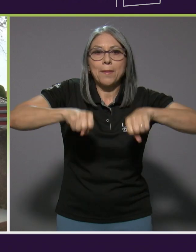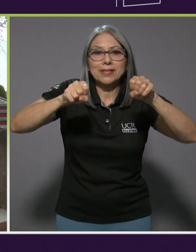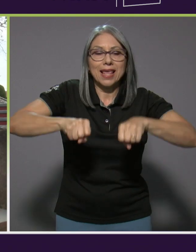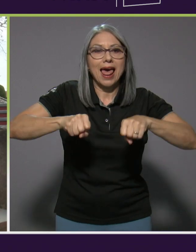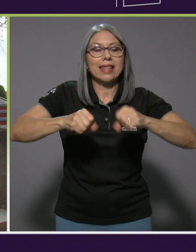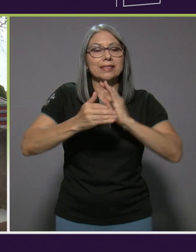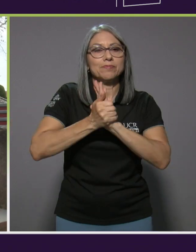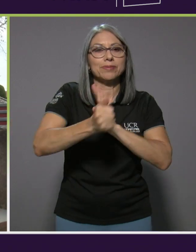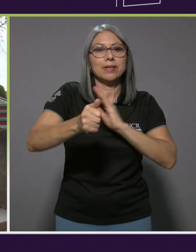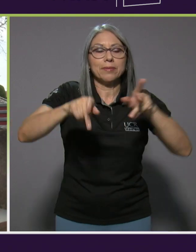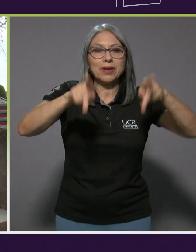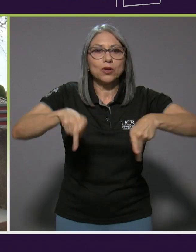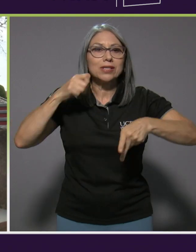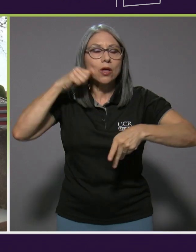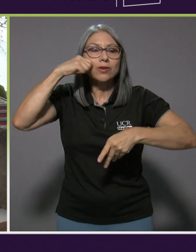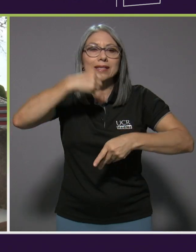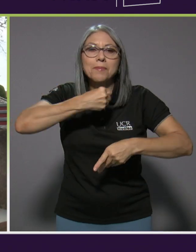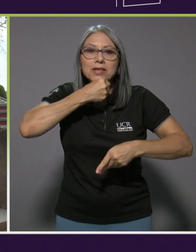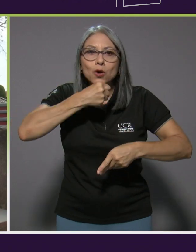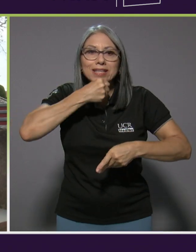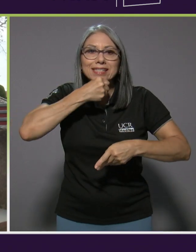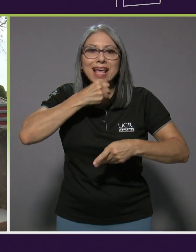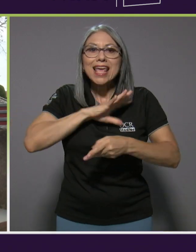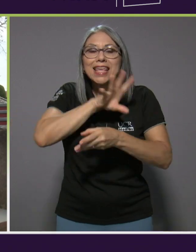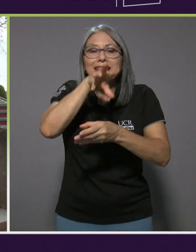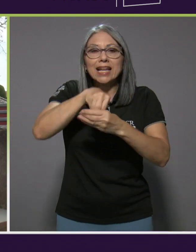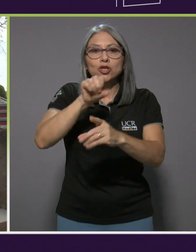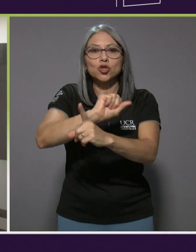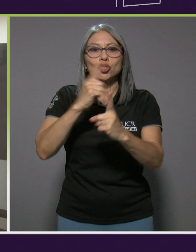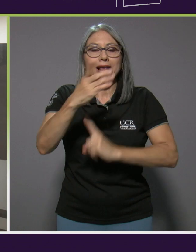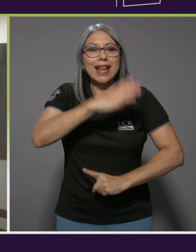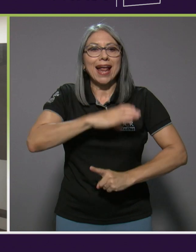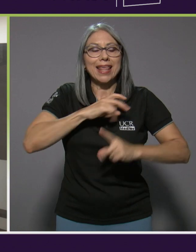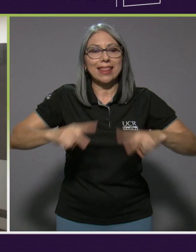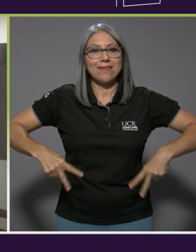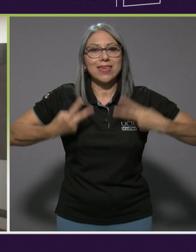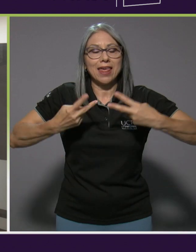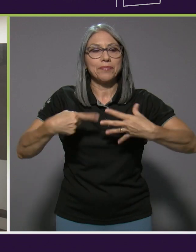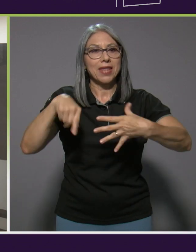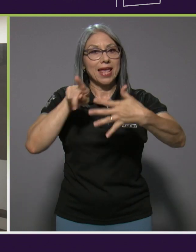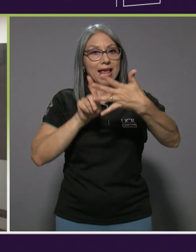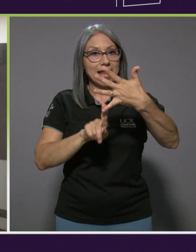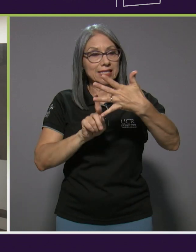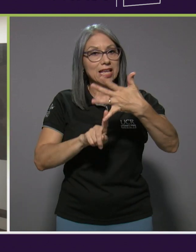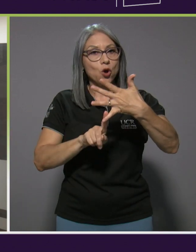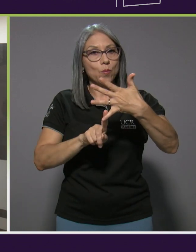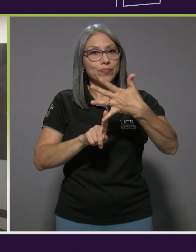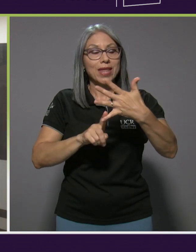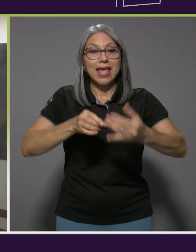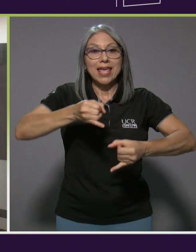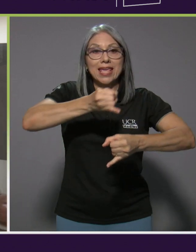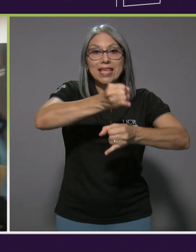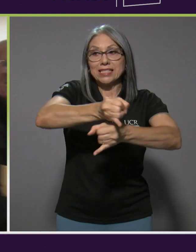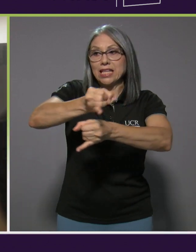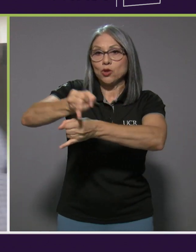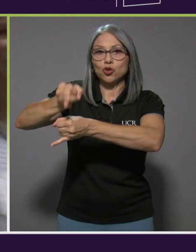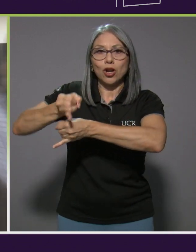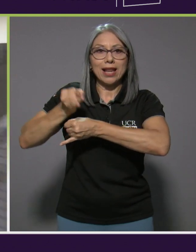personas adultas mayores, integración social y calidad de vida. Y el eje 5. Institucionalidad.